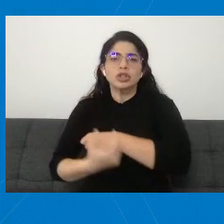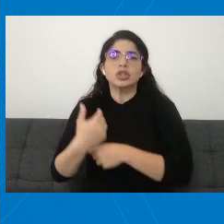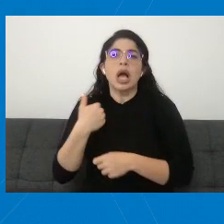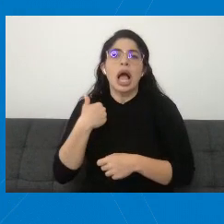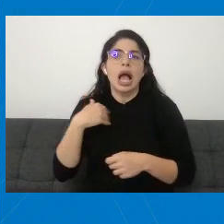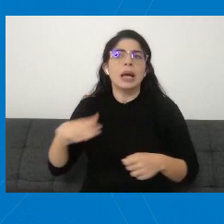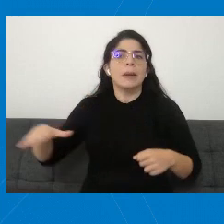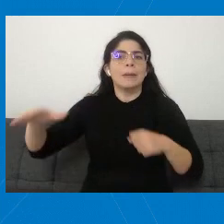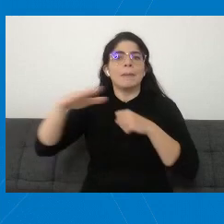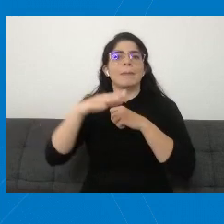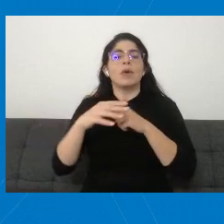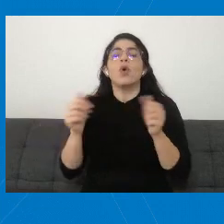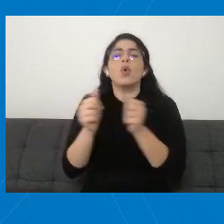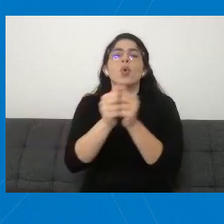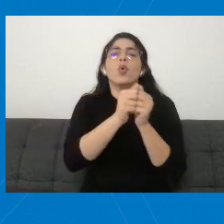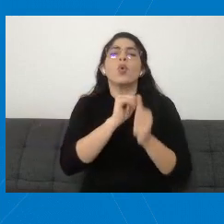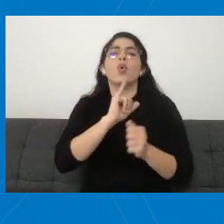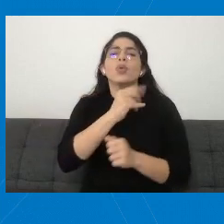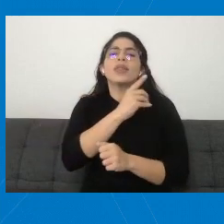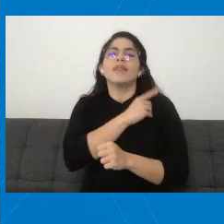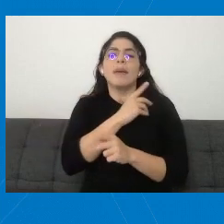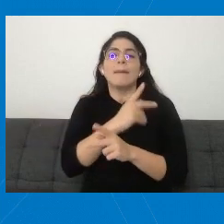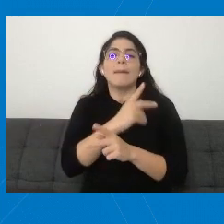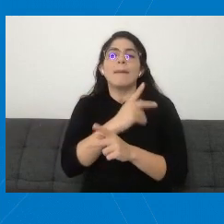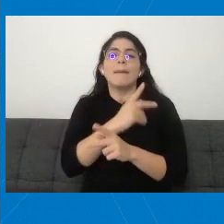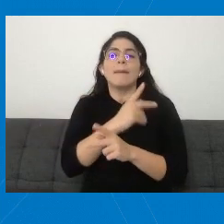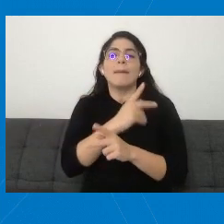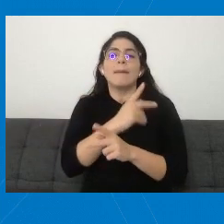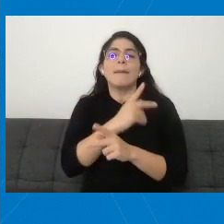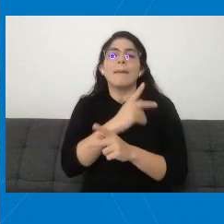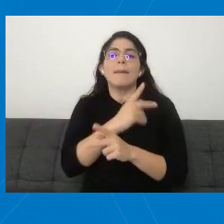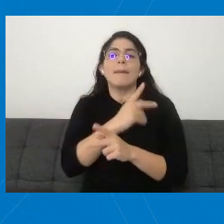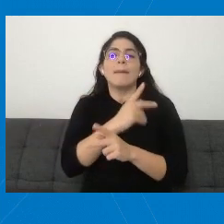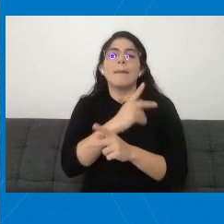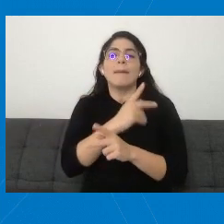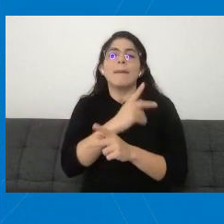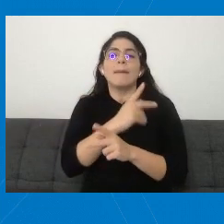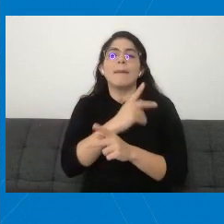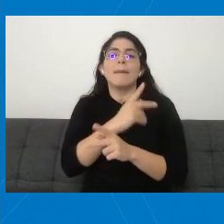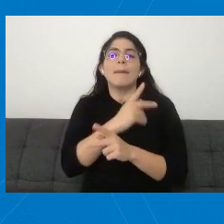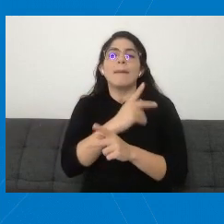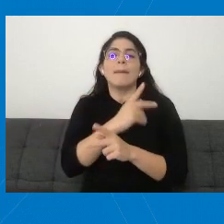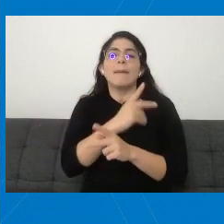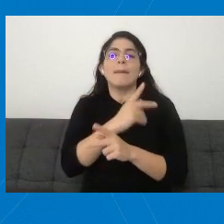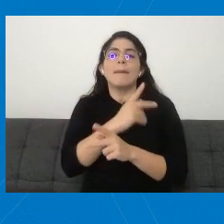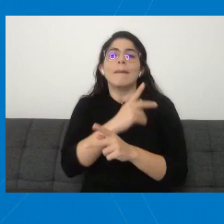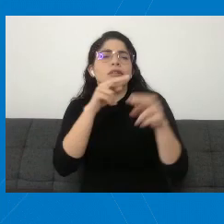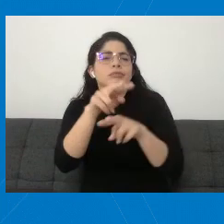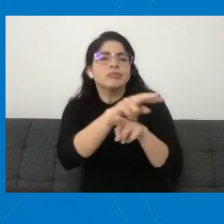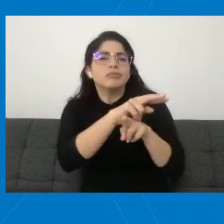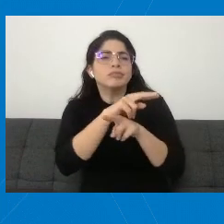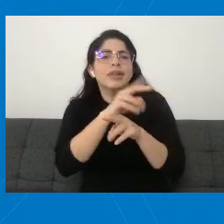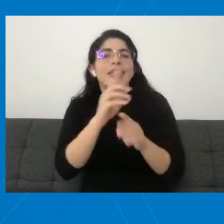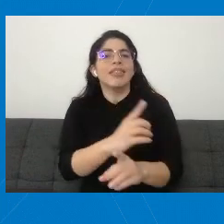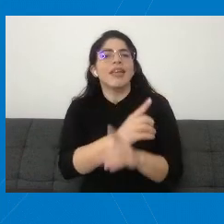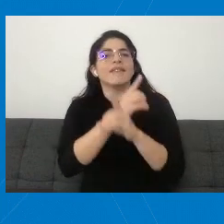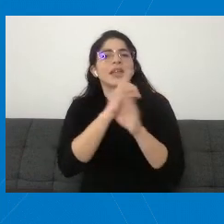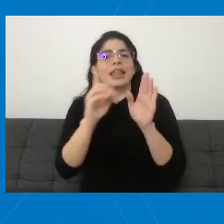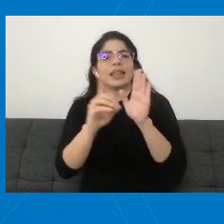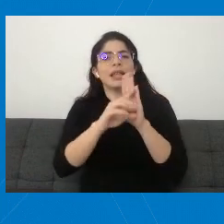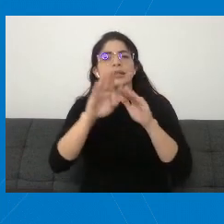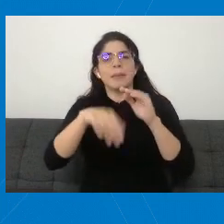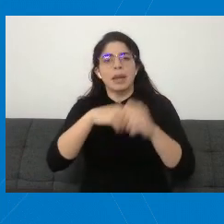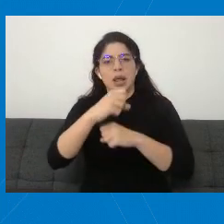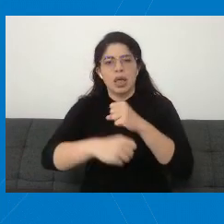país y los comités tutelares de defensa de los derechos de las personas menores de edad que igualmente existen en